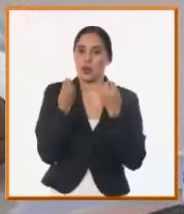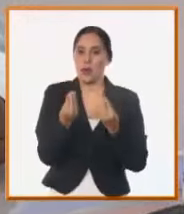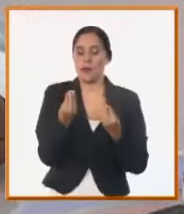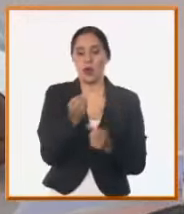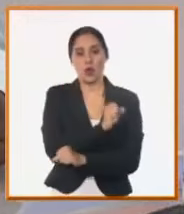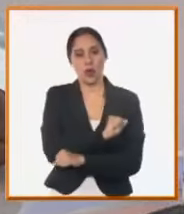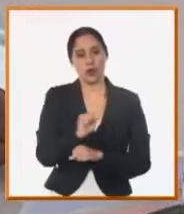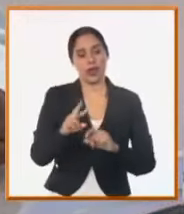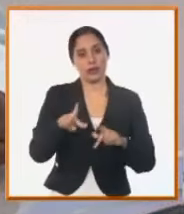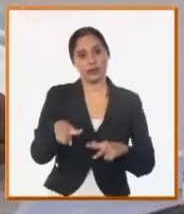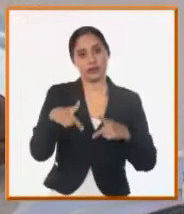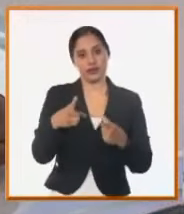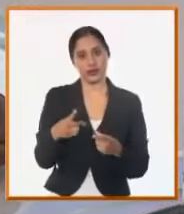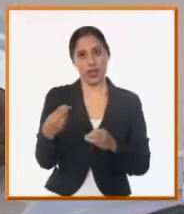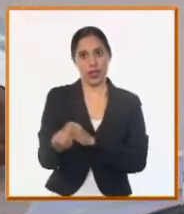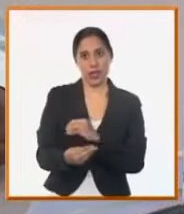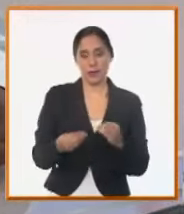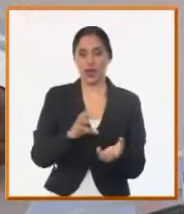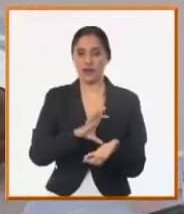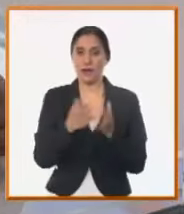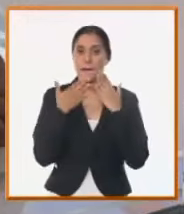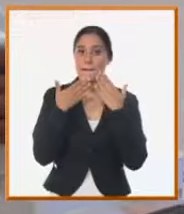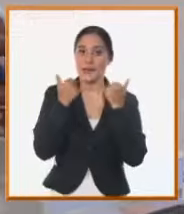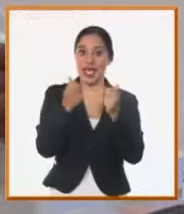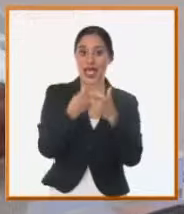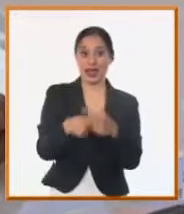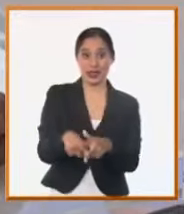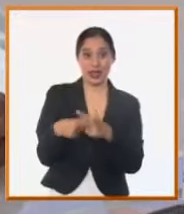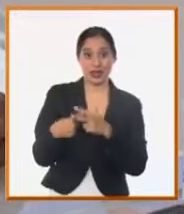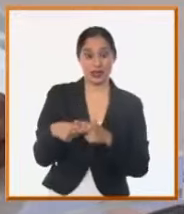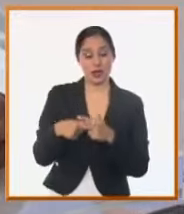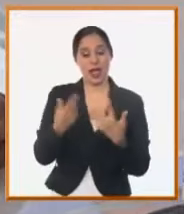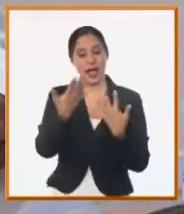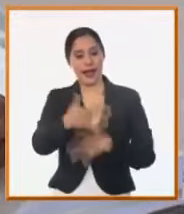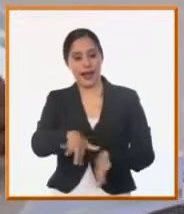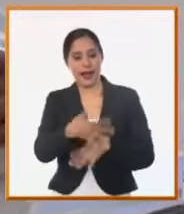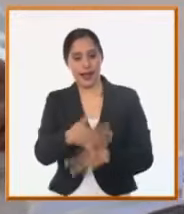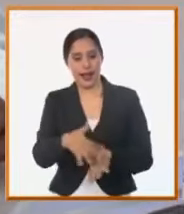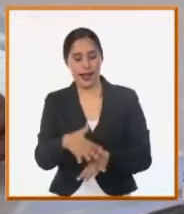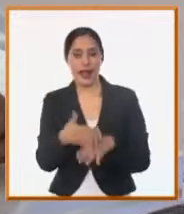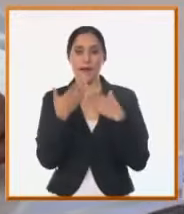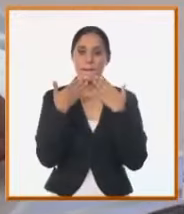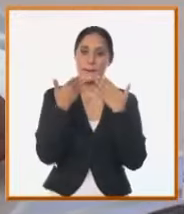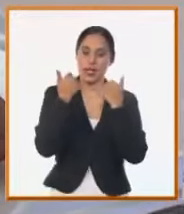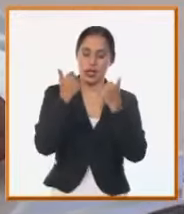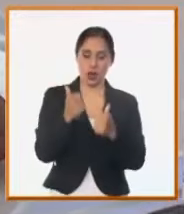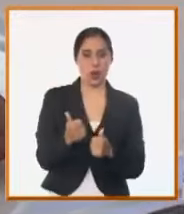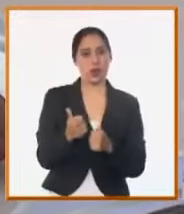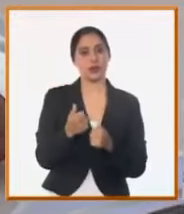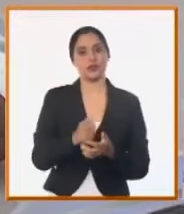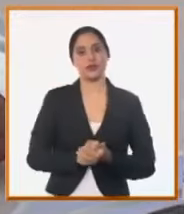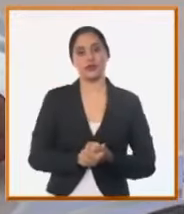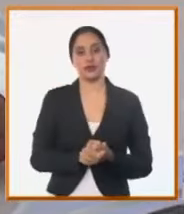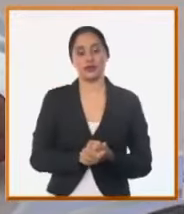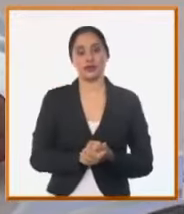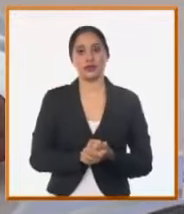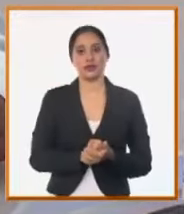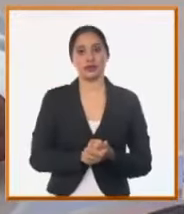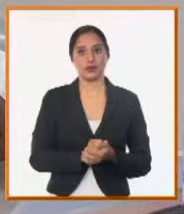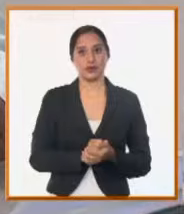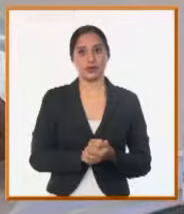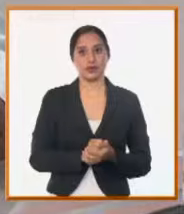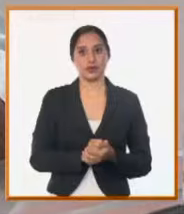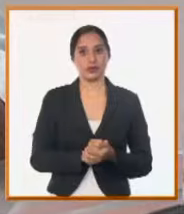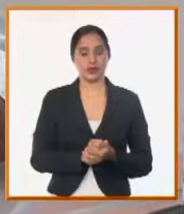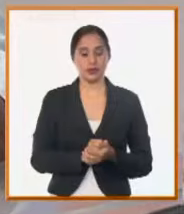del vial donde se realizan las labores unas condiciones adecuadas y quedan muchas veces en